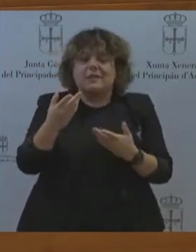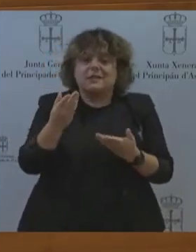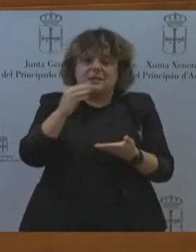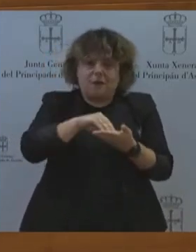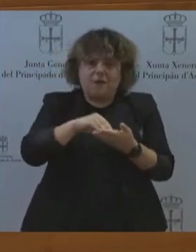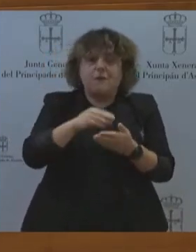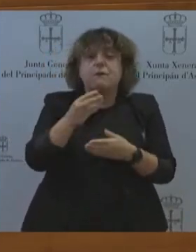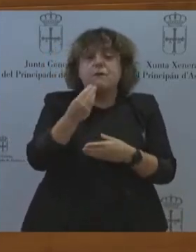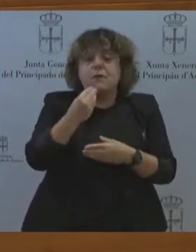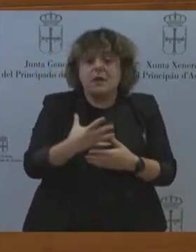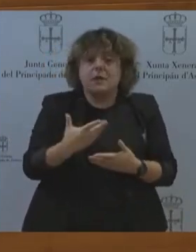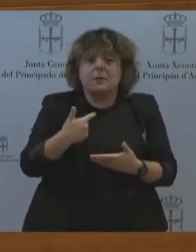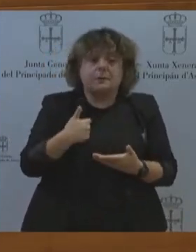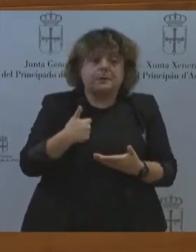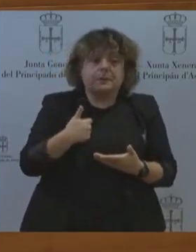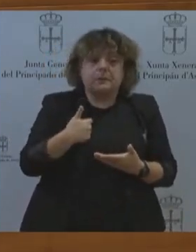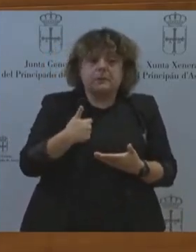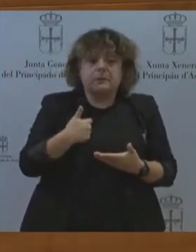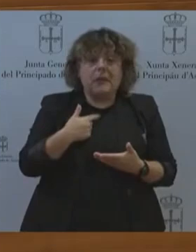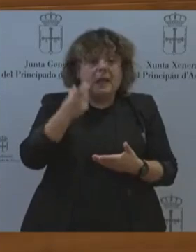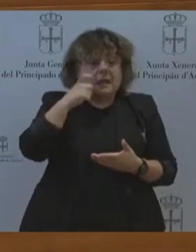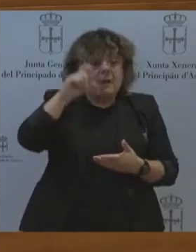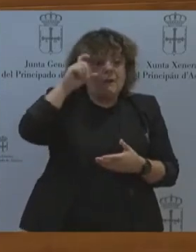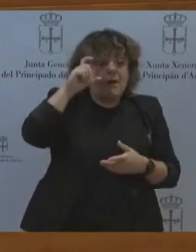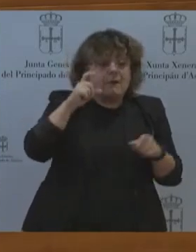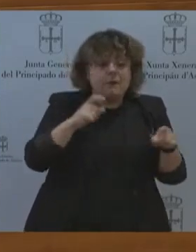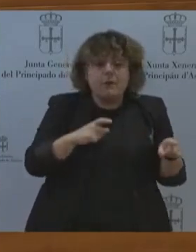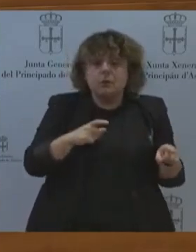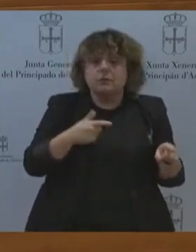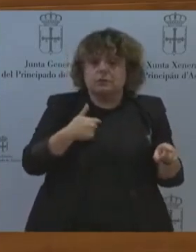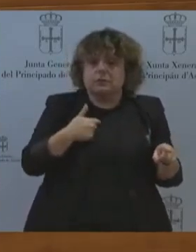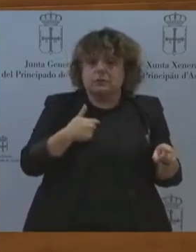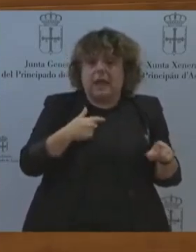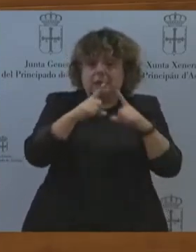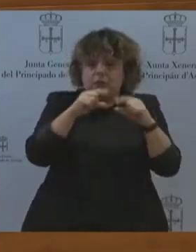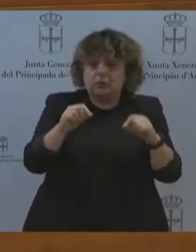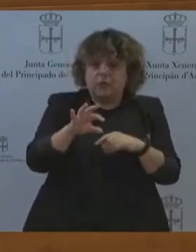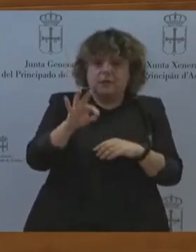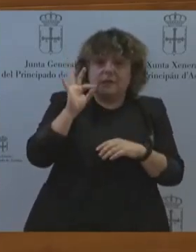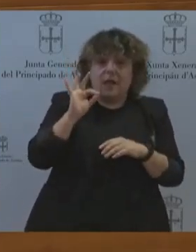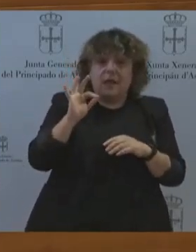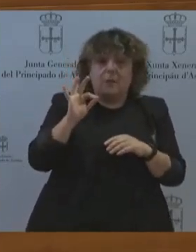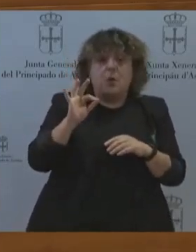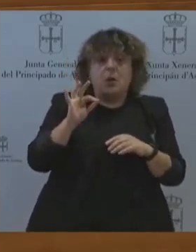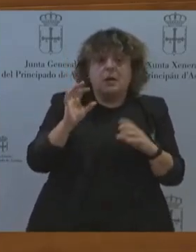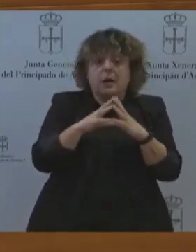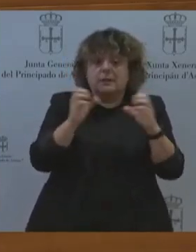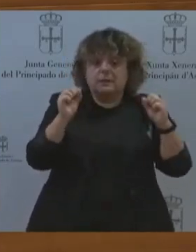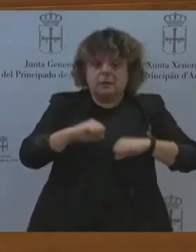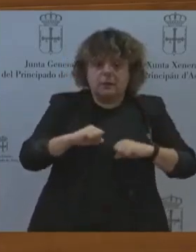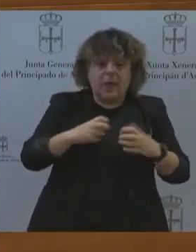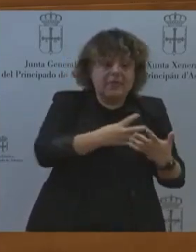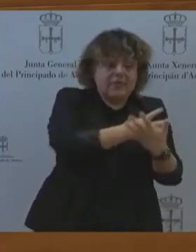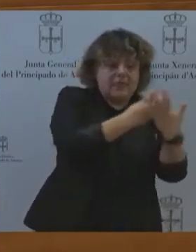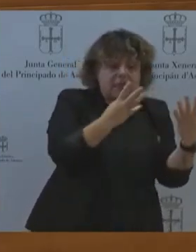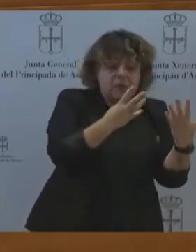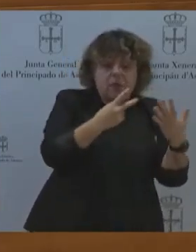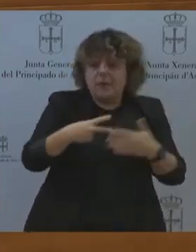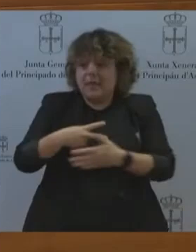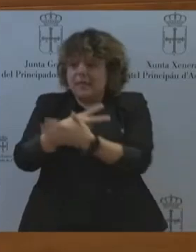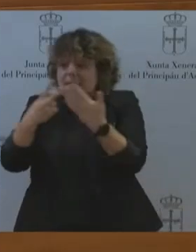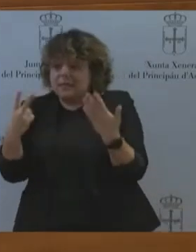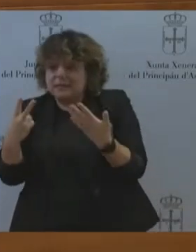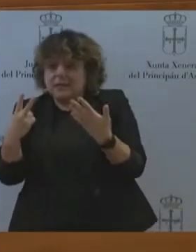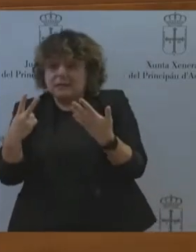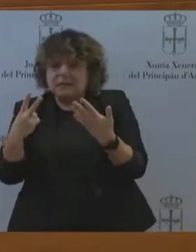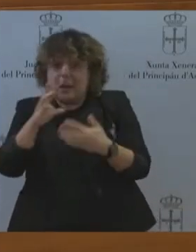por el entendimiento entre las dos grandes fuerzas. Sus 19 diputados y los 17 del PP hacen 36, que son el 80